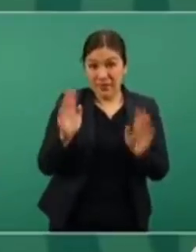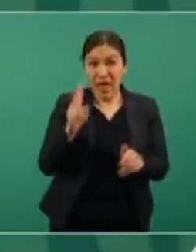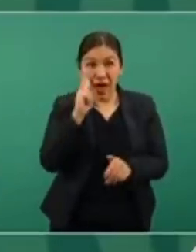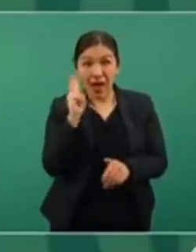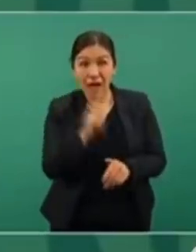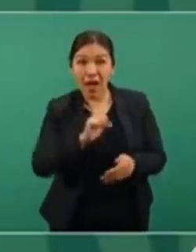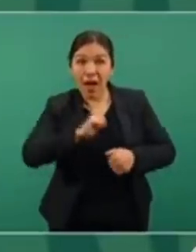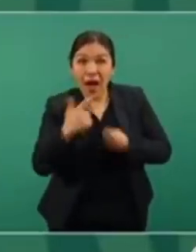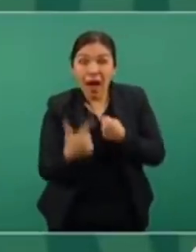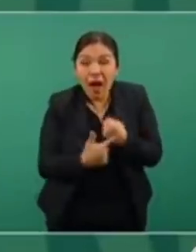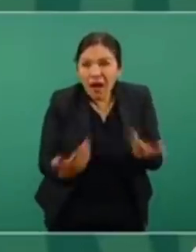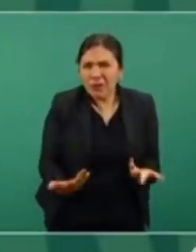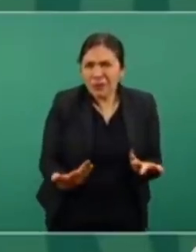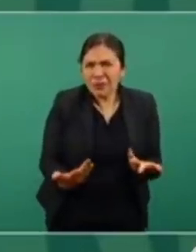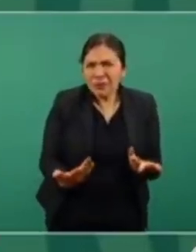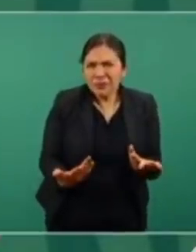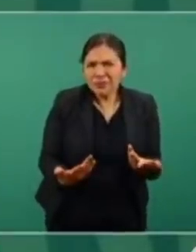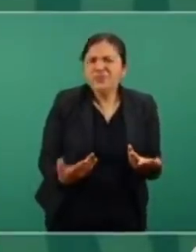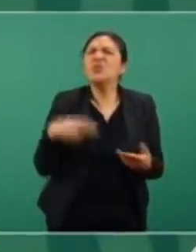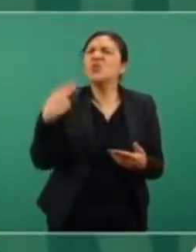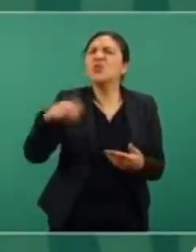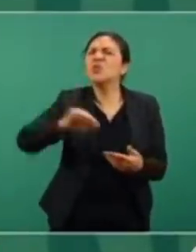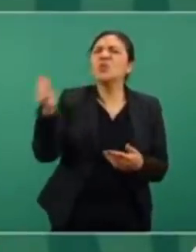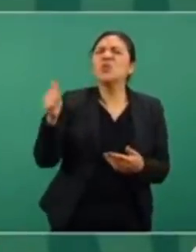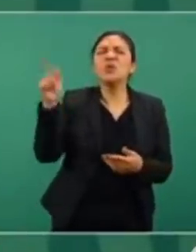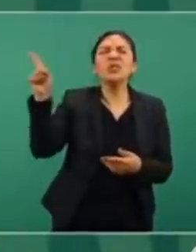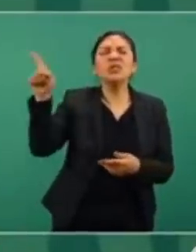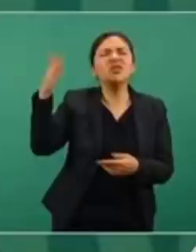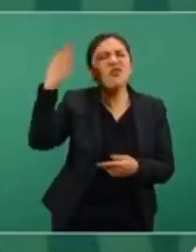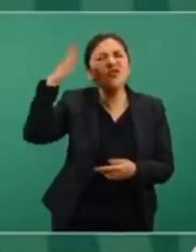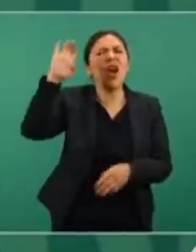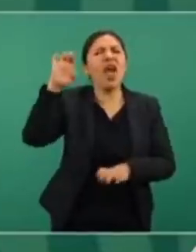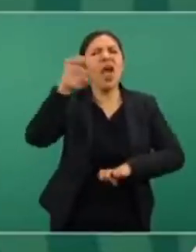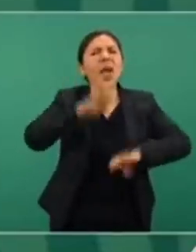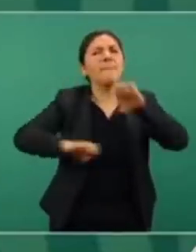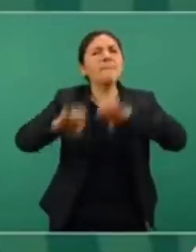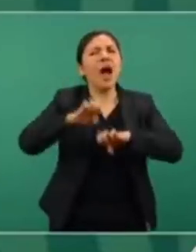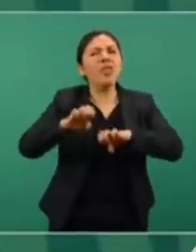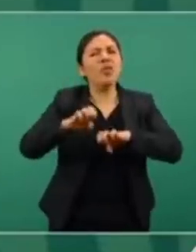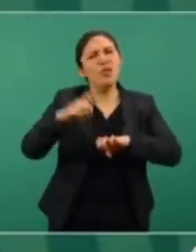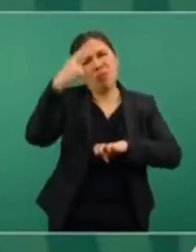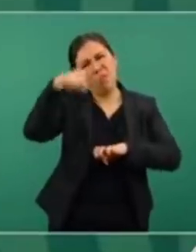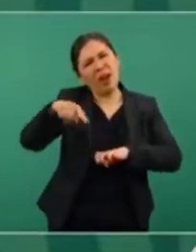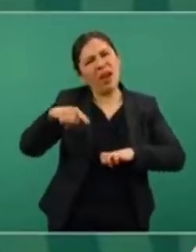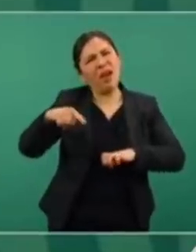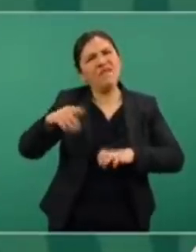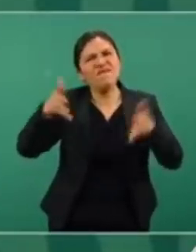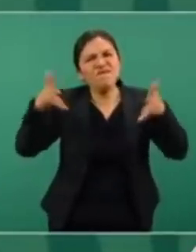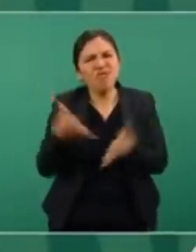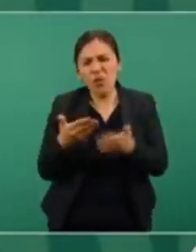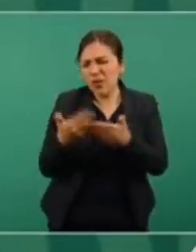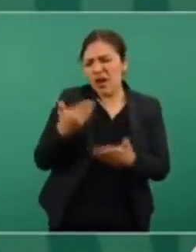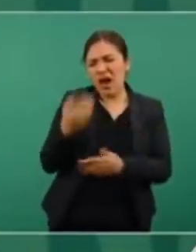este como se llama el que fue embajador que participó en el fraude del 2006